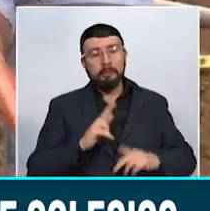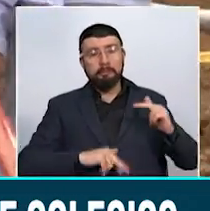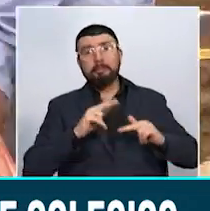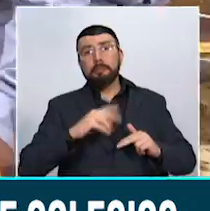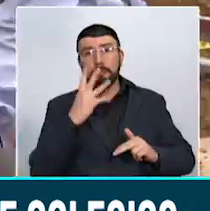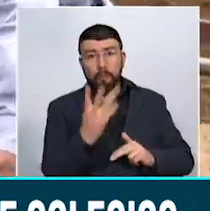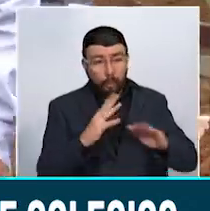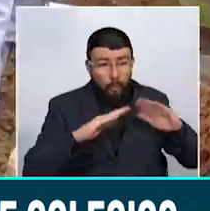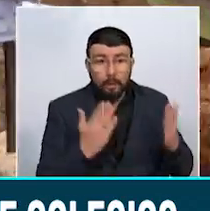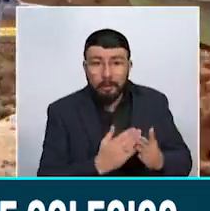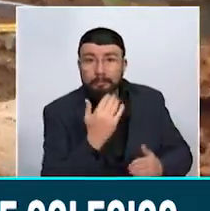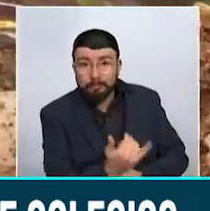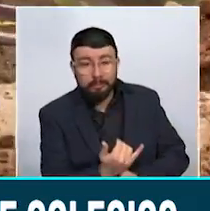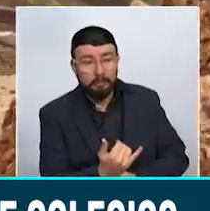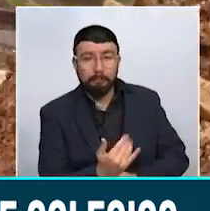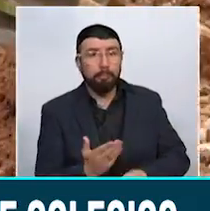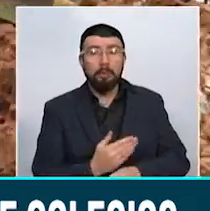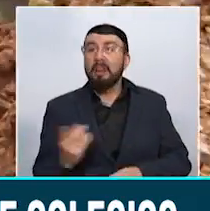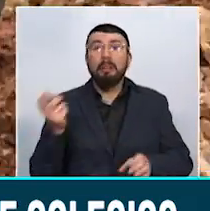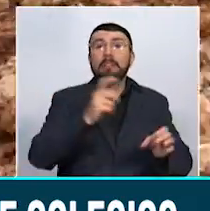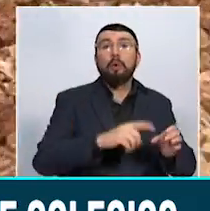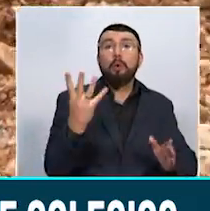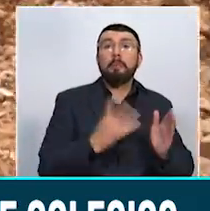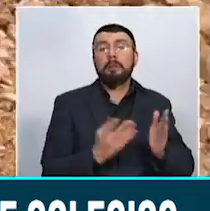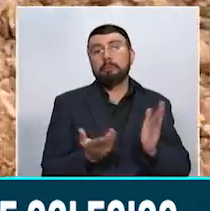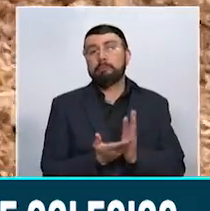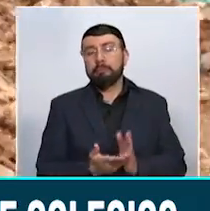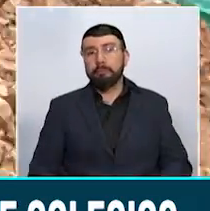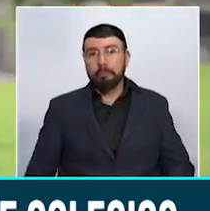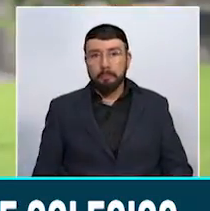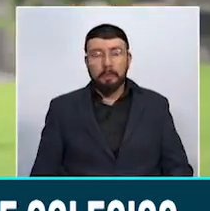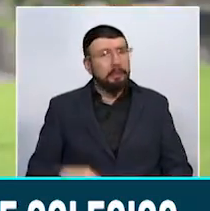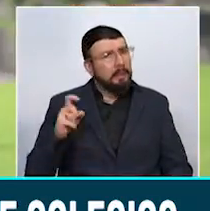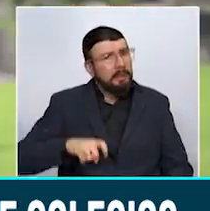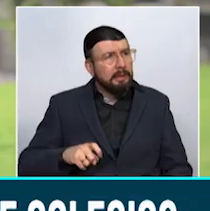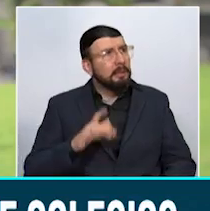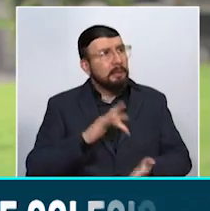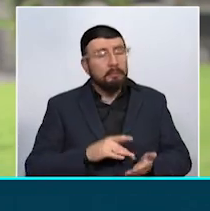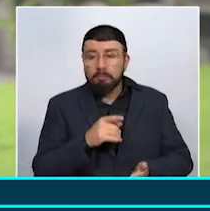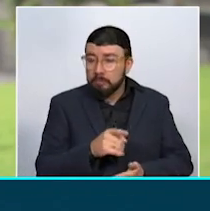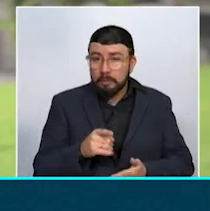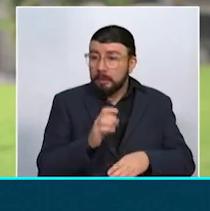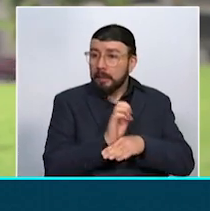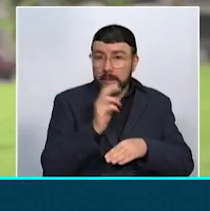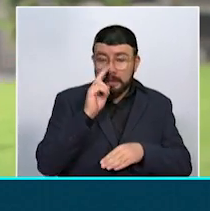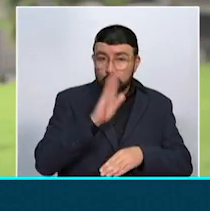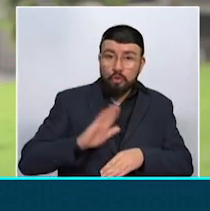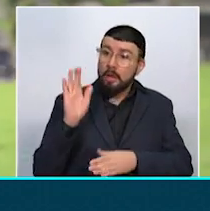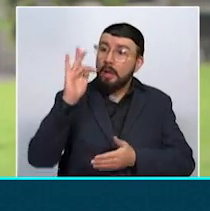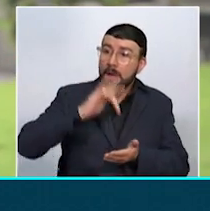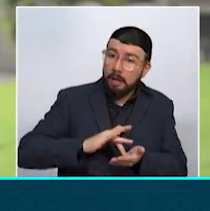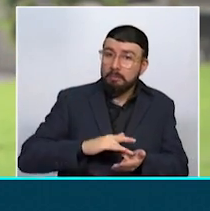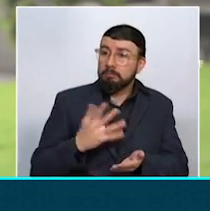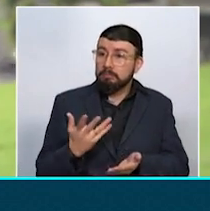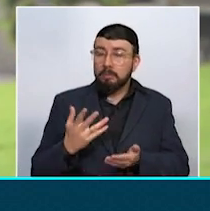colegios que actualmente afecta a más de 4 mil estudiantes. La necesidad de la presencia de los entes nacionales acá en esta reunión, pues porque